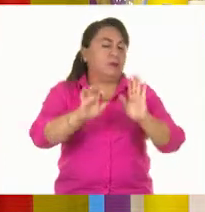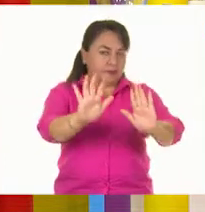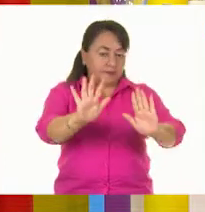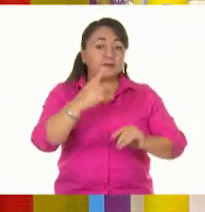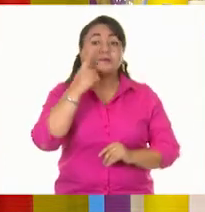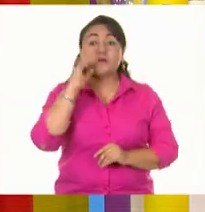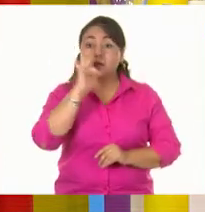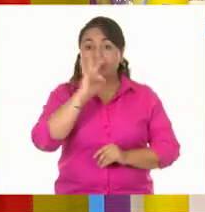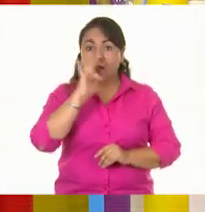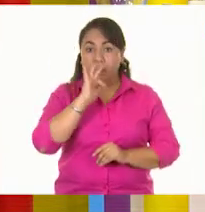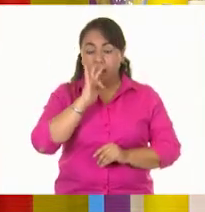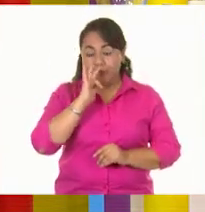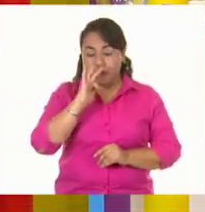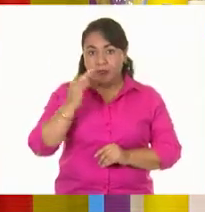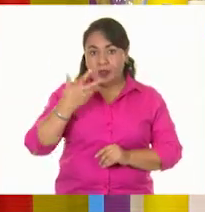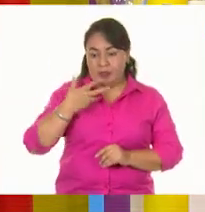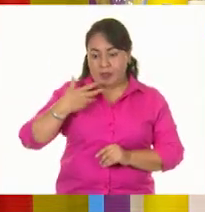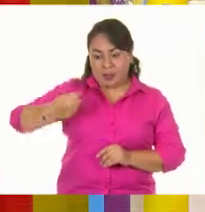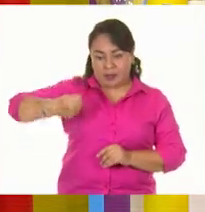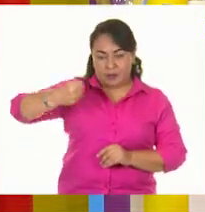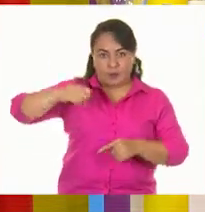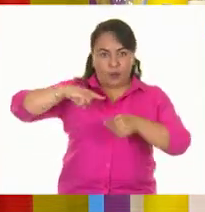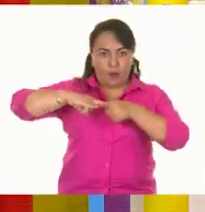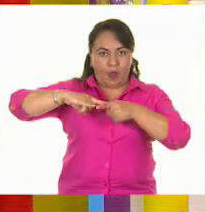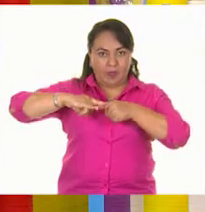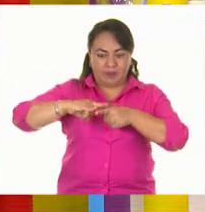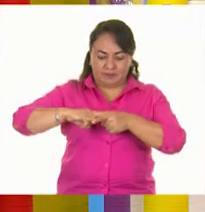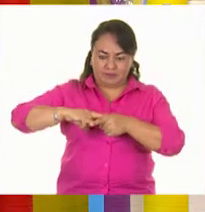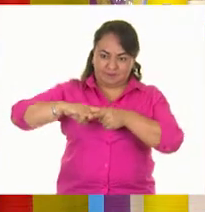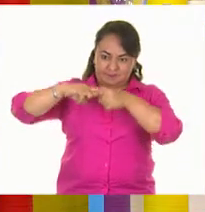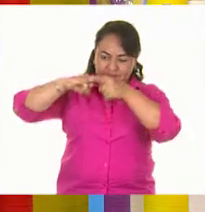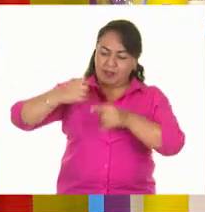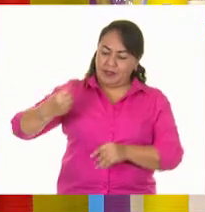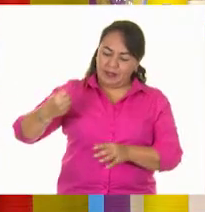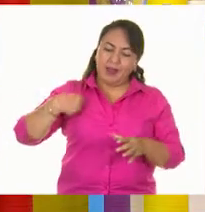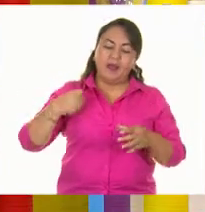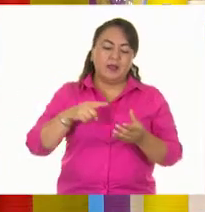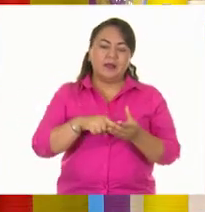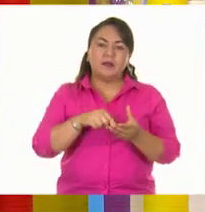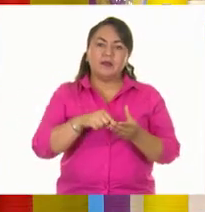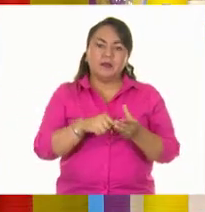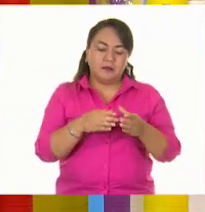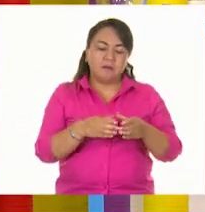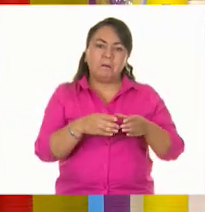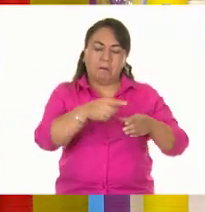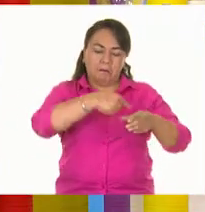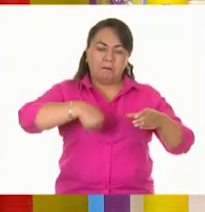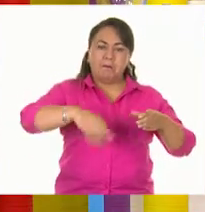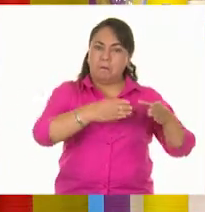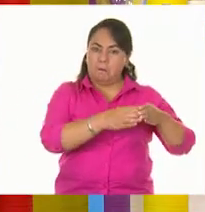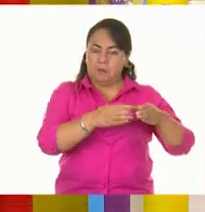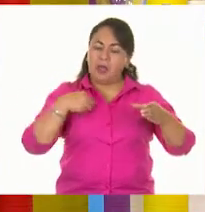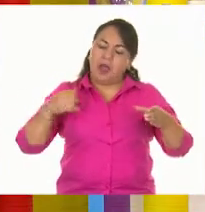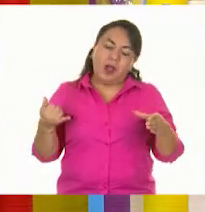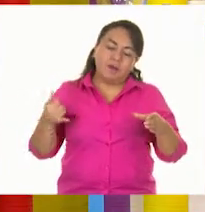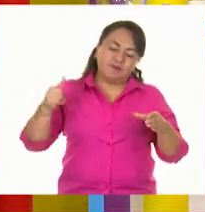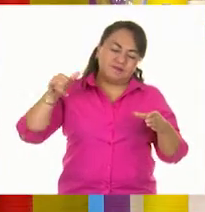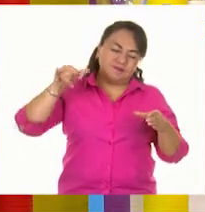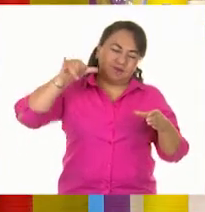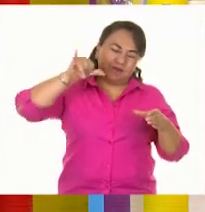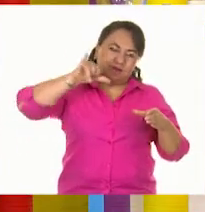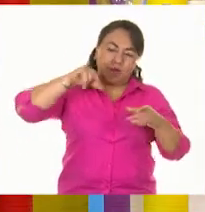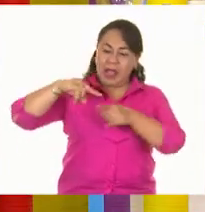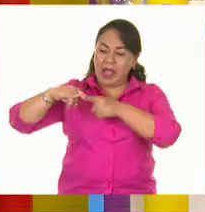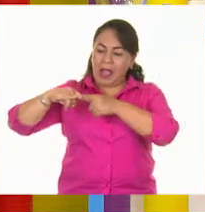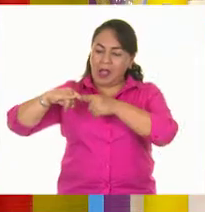si lo tenemos en una jarra cuadrada y vertimos el líquido en una jarra cilíndrica, su forma